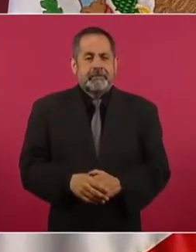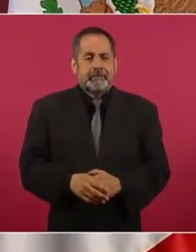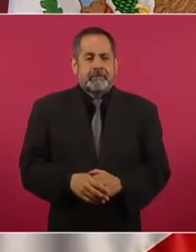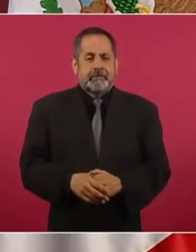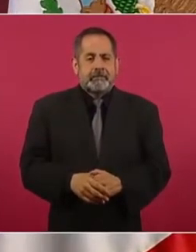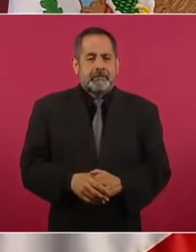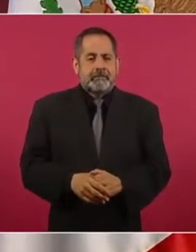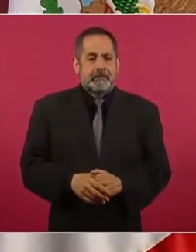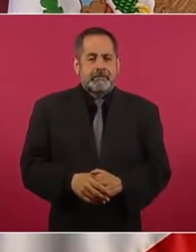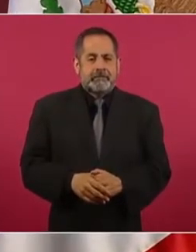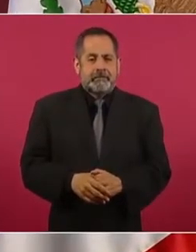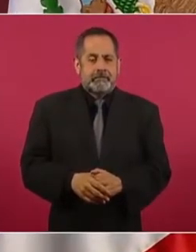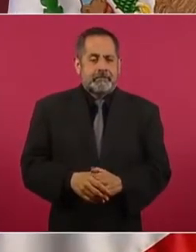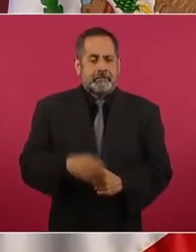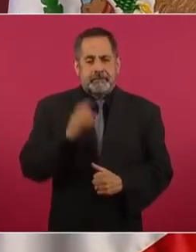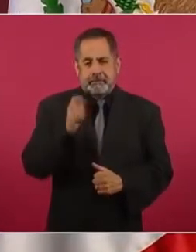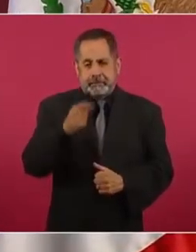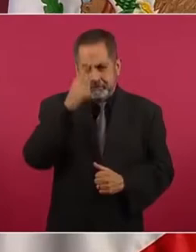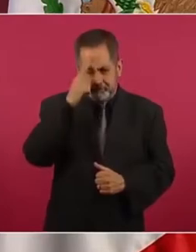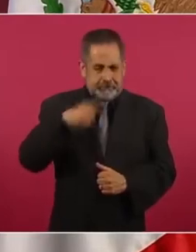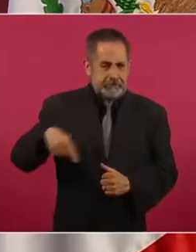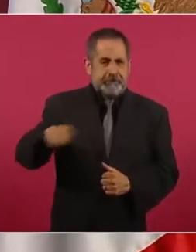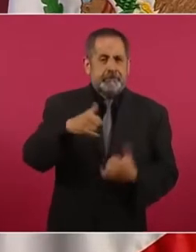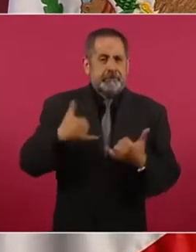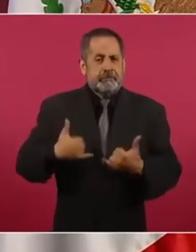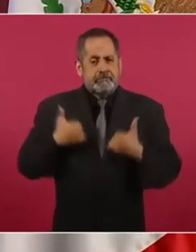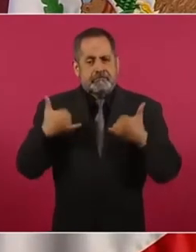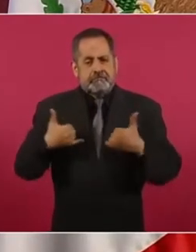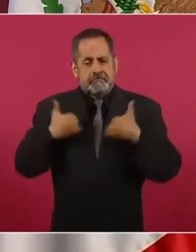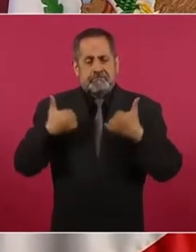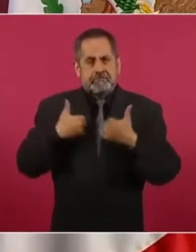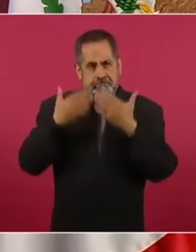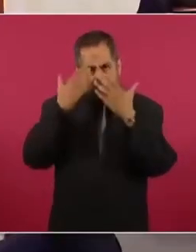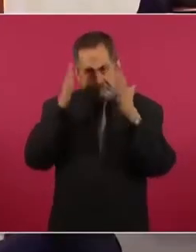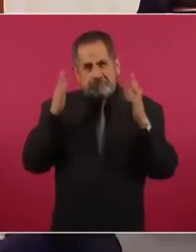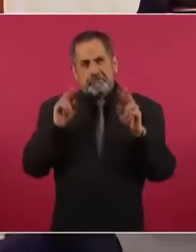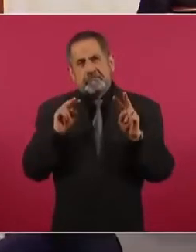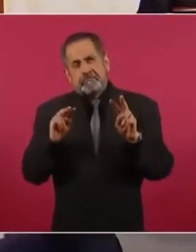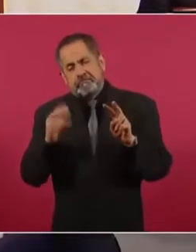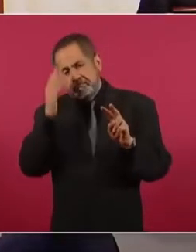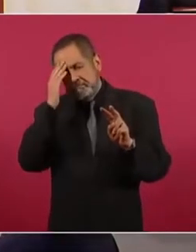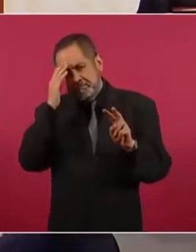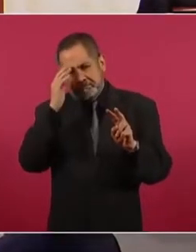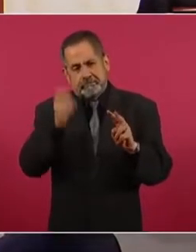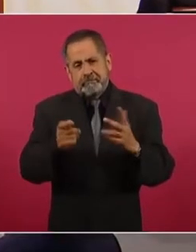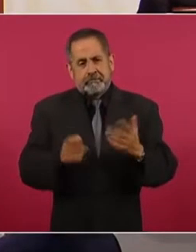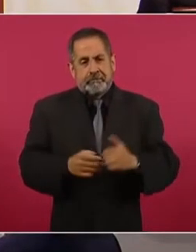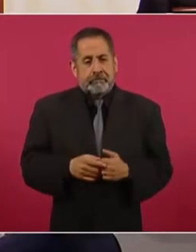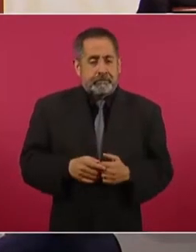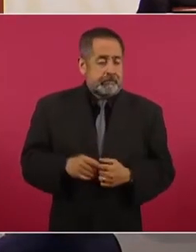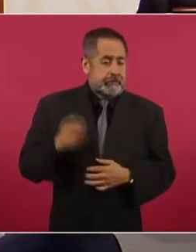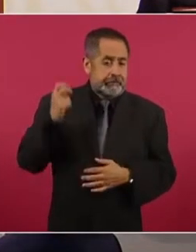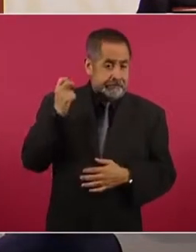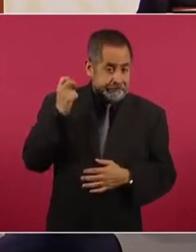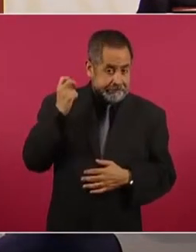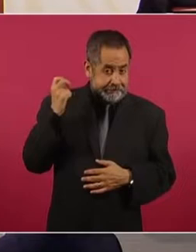Sobre todo para los jóvenes, porque esto predominó